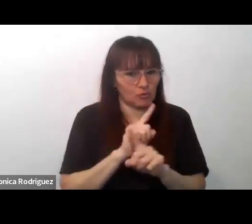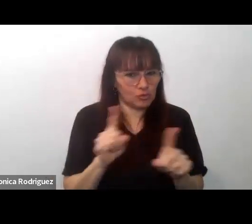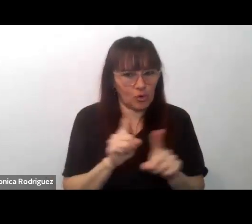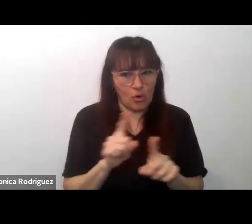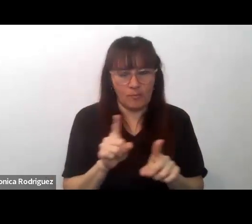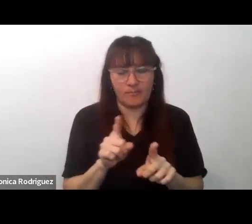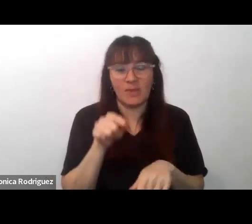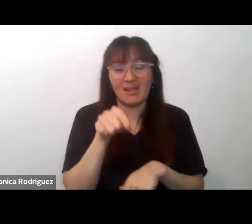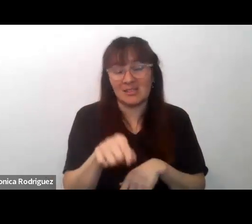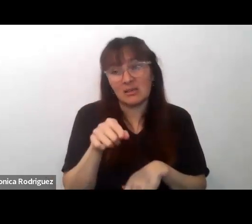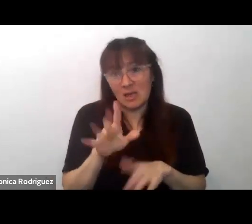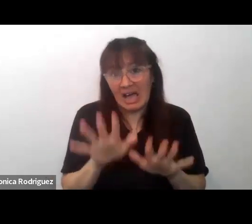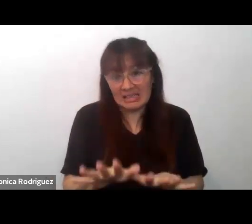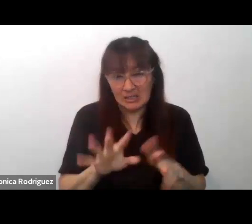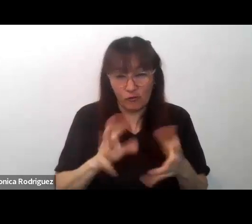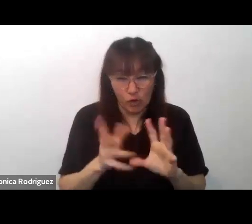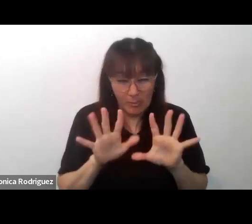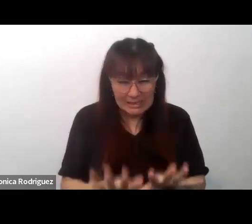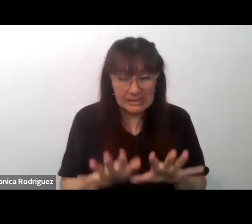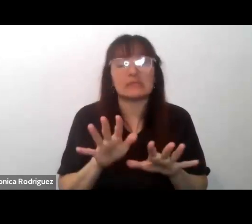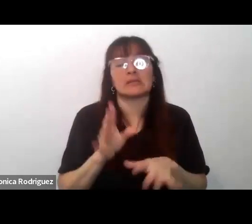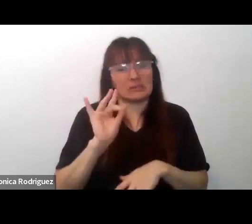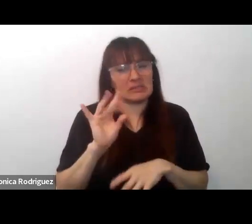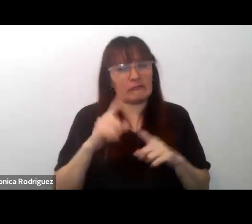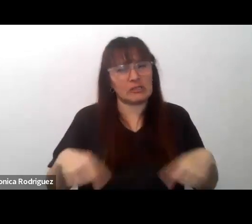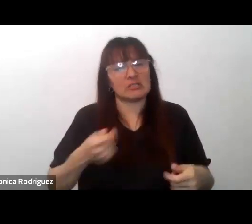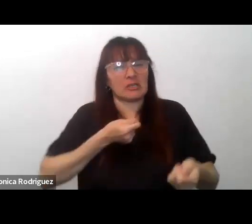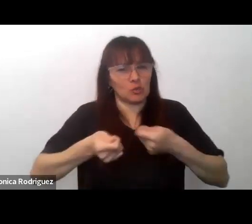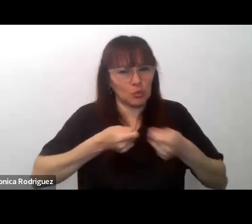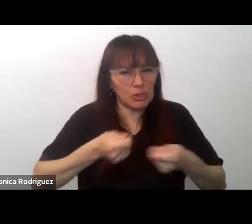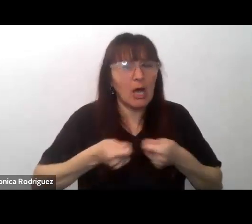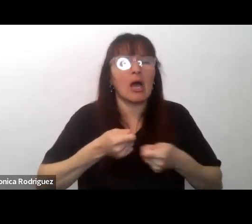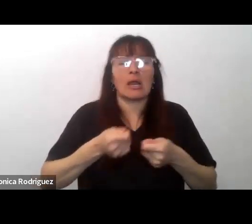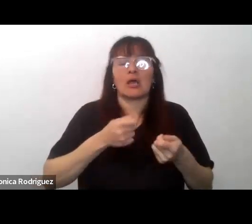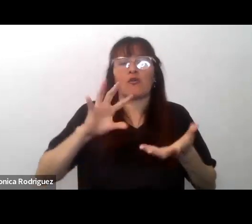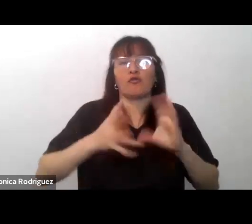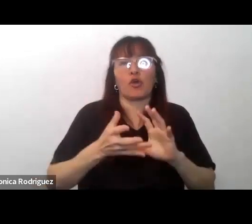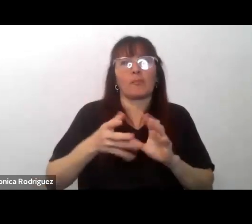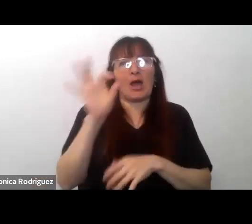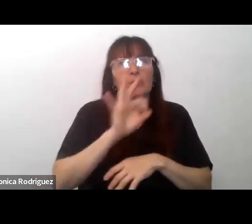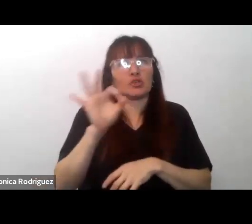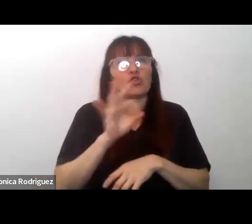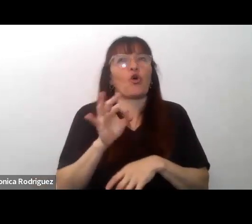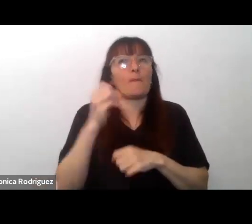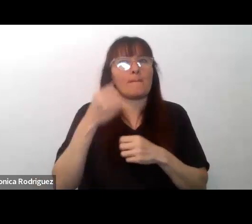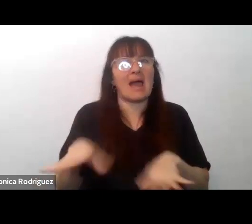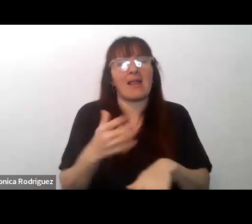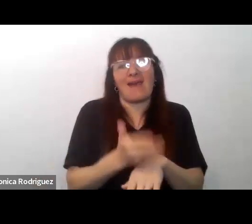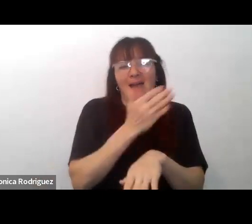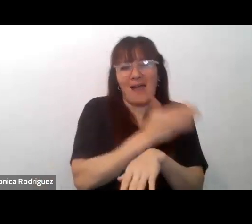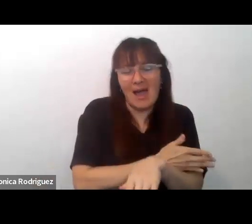esto es difícil gestionar las tensiones los usos los prejuicios que tienen